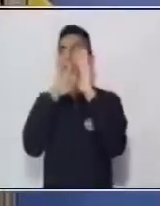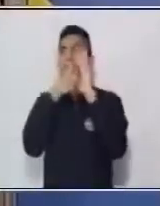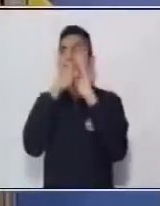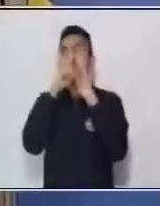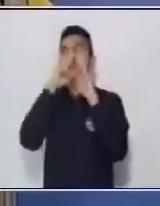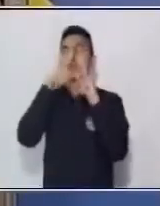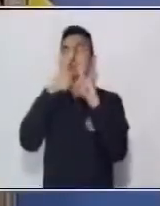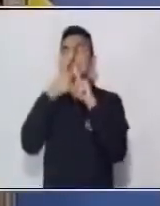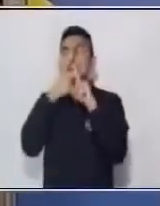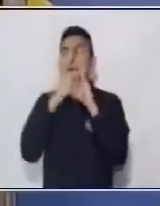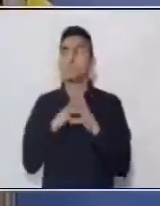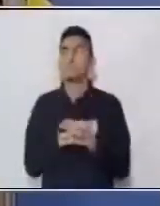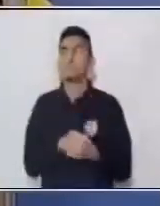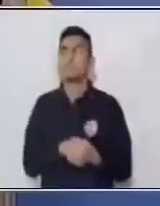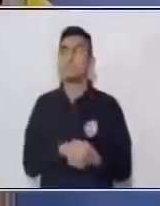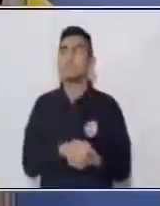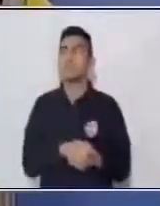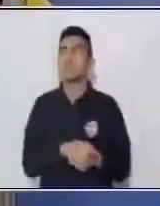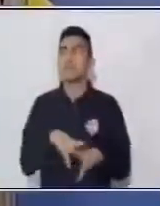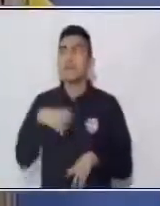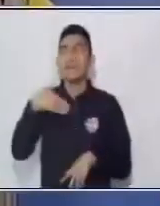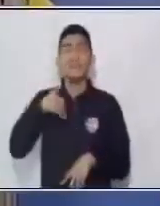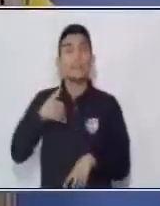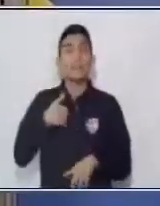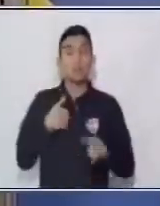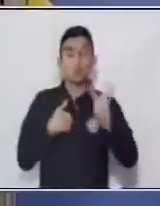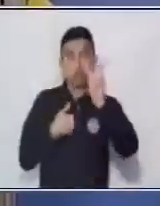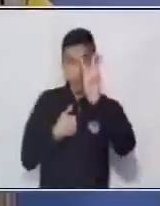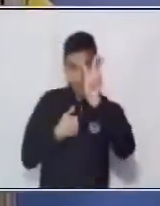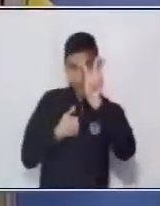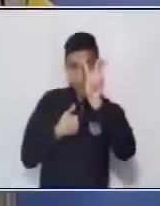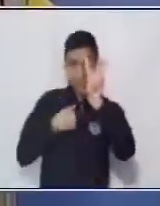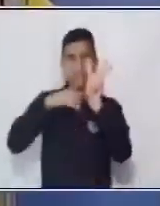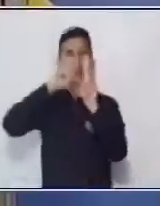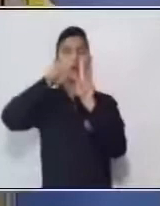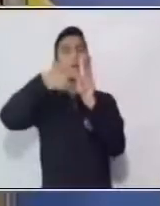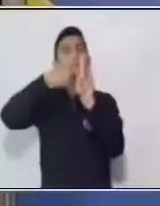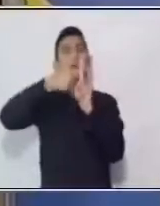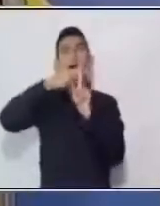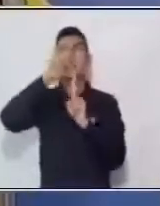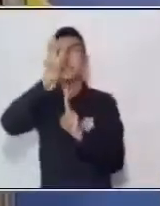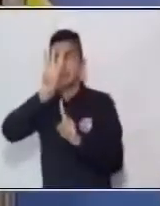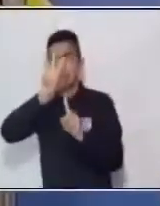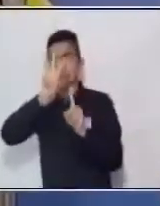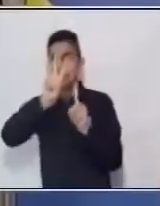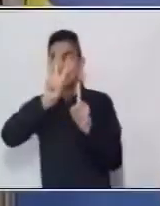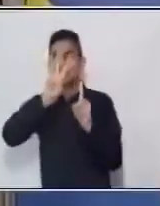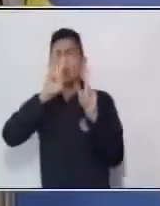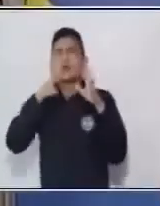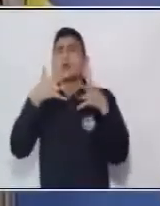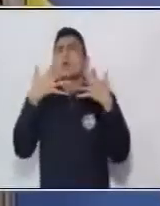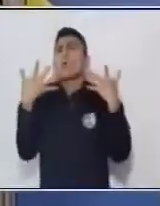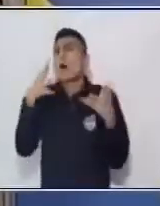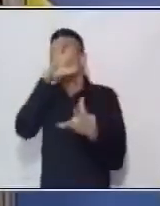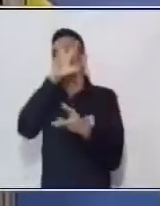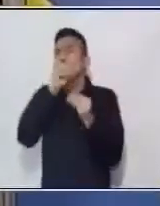de tres más tres. ¿Cuántos nos darán? Ayúdenme en casa,